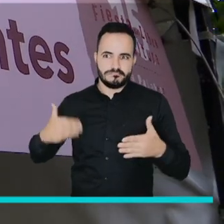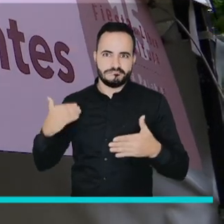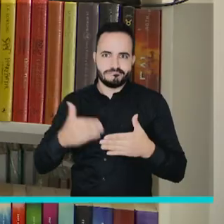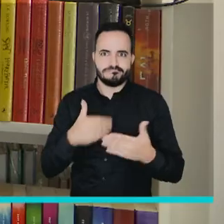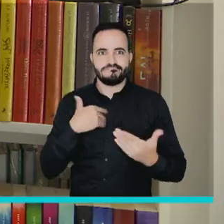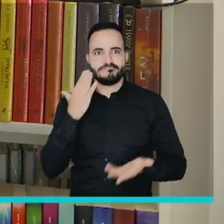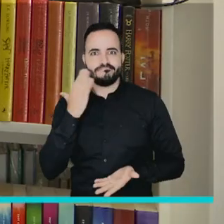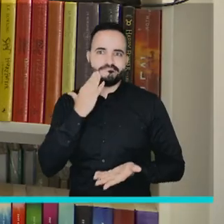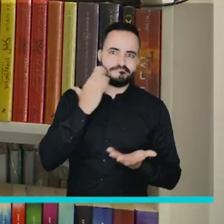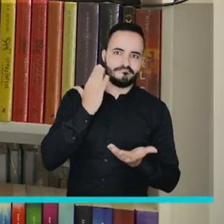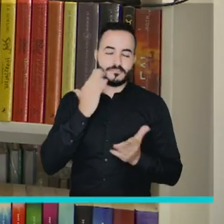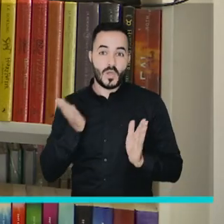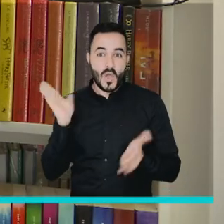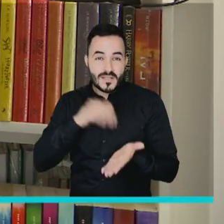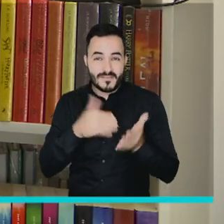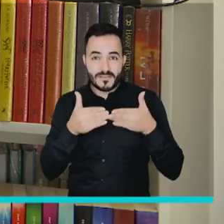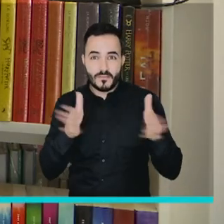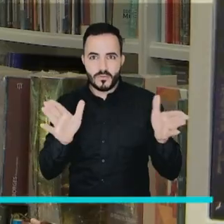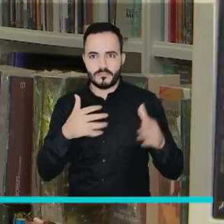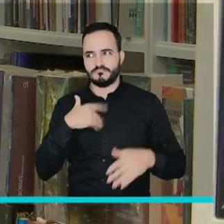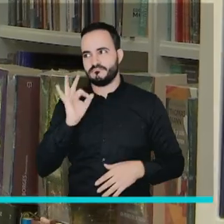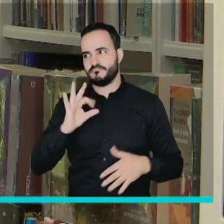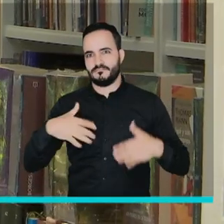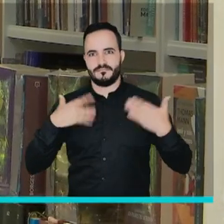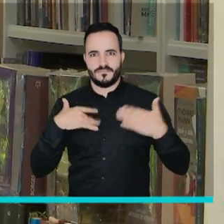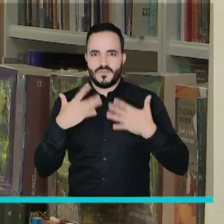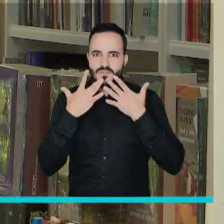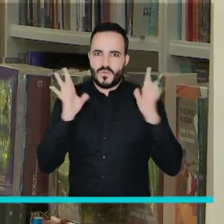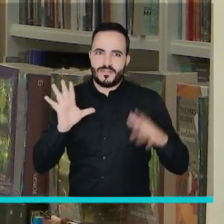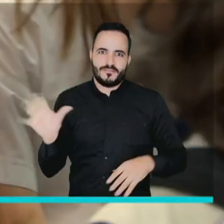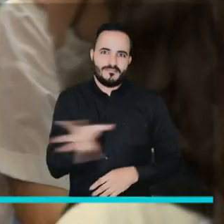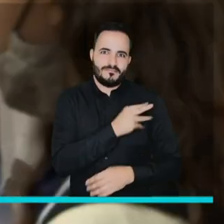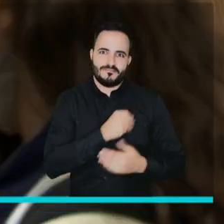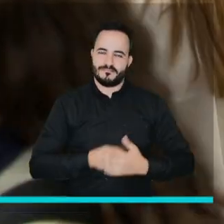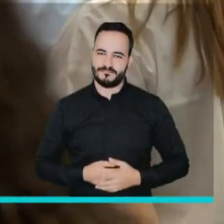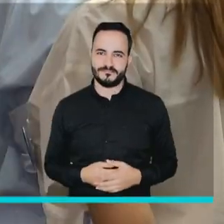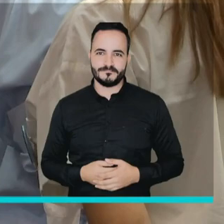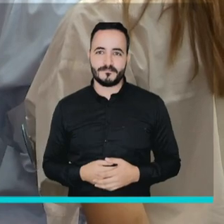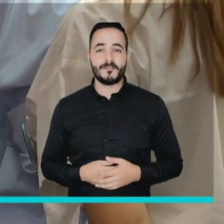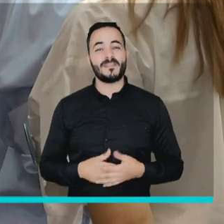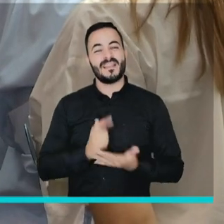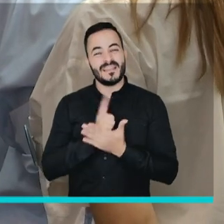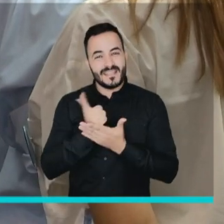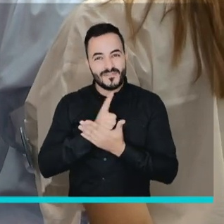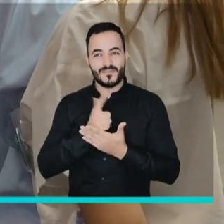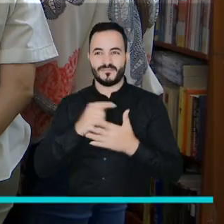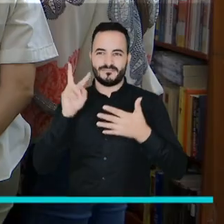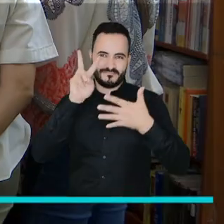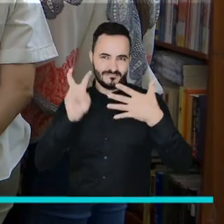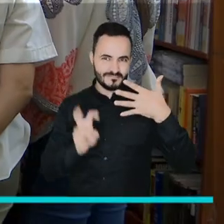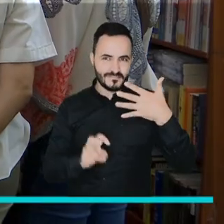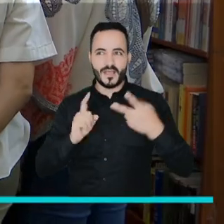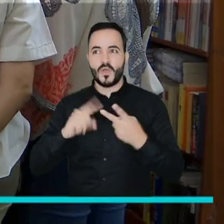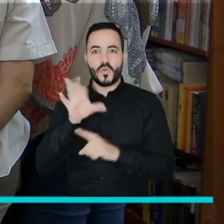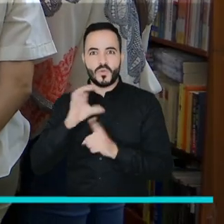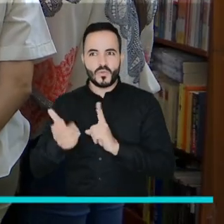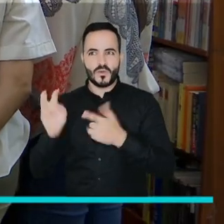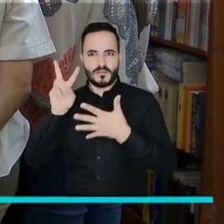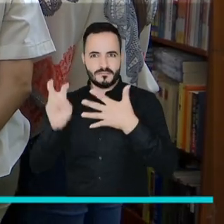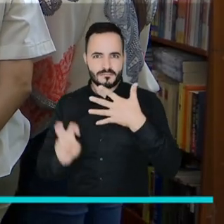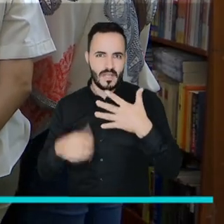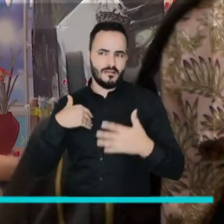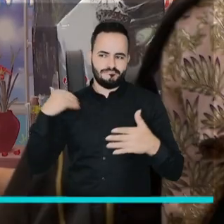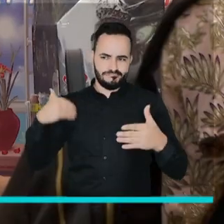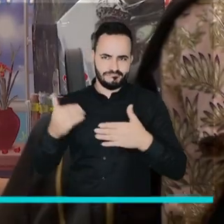anteriores y haber regresado es una fortuna para todos. El sector de los libreros, el sector de la cultura